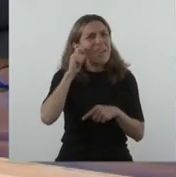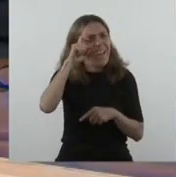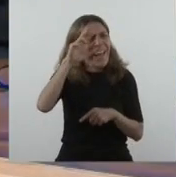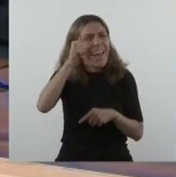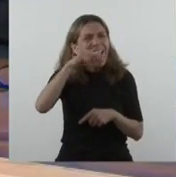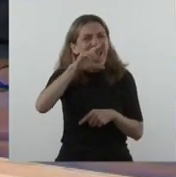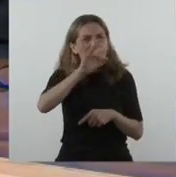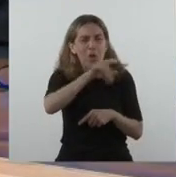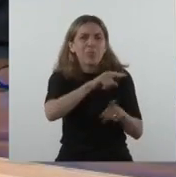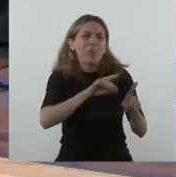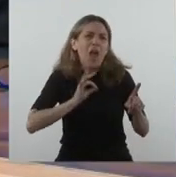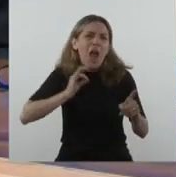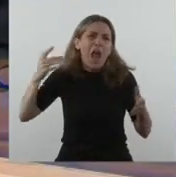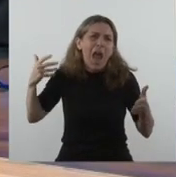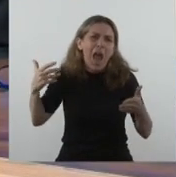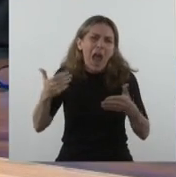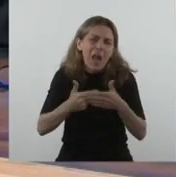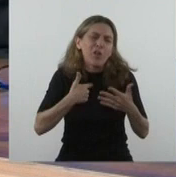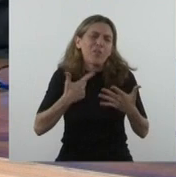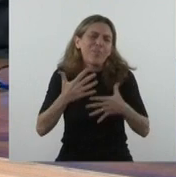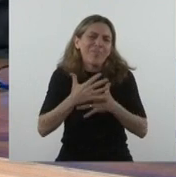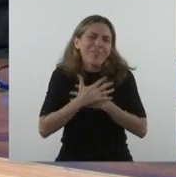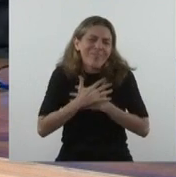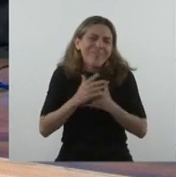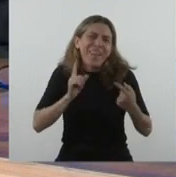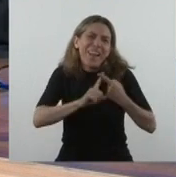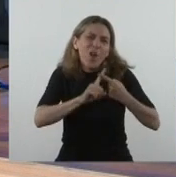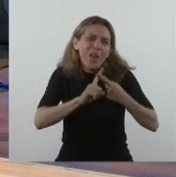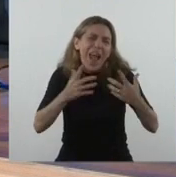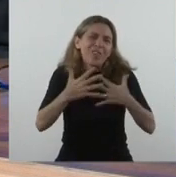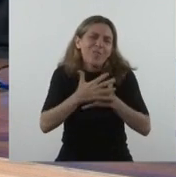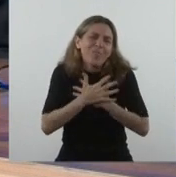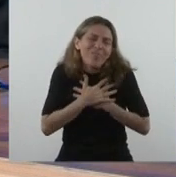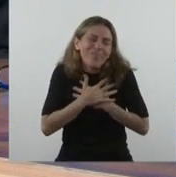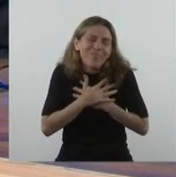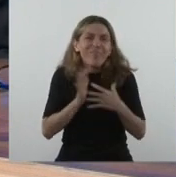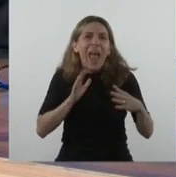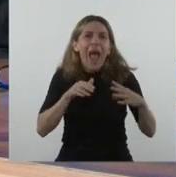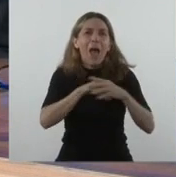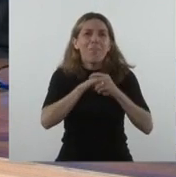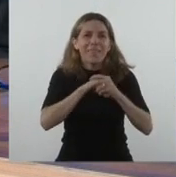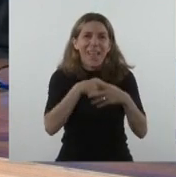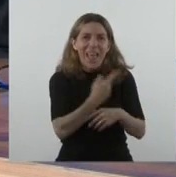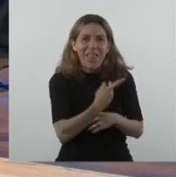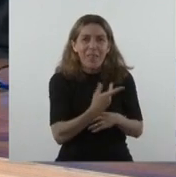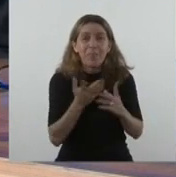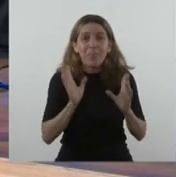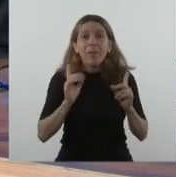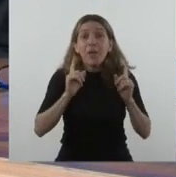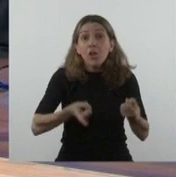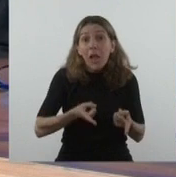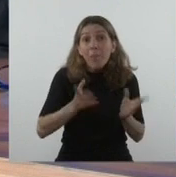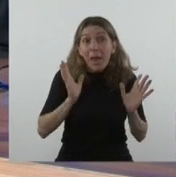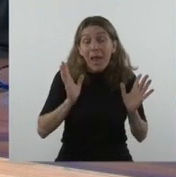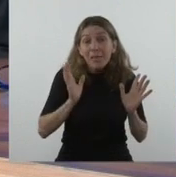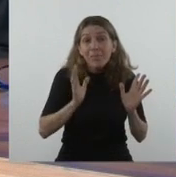tiempo fuimos templando nuestro afecto y nuestra amistad. Pero a es muy grato también porque